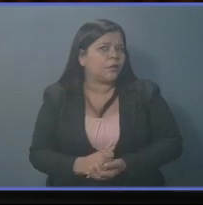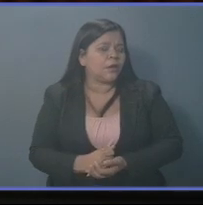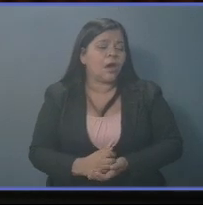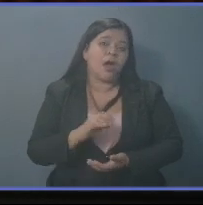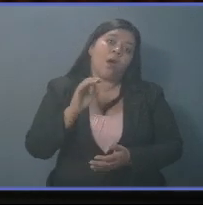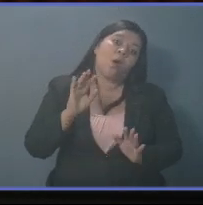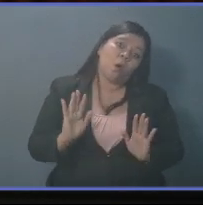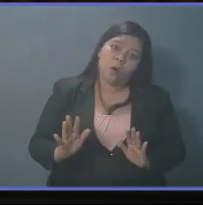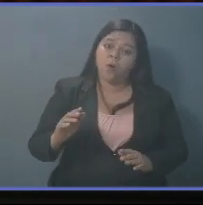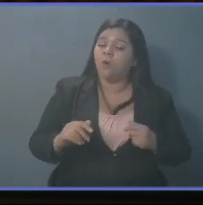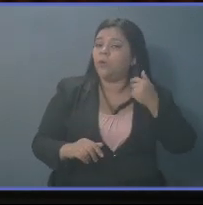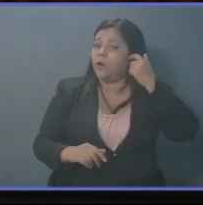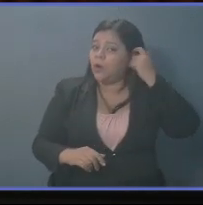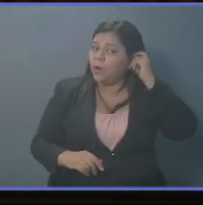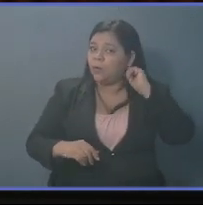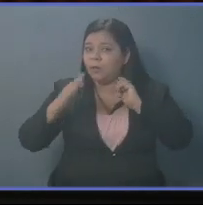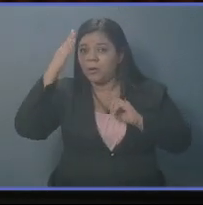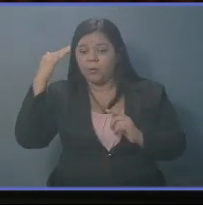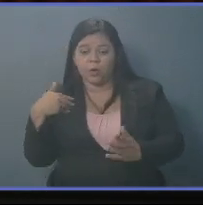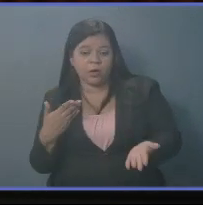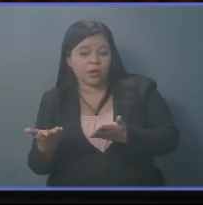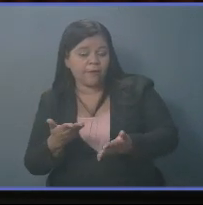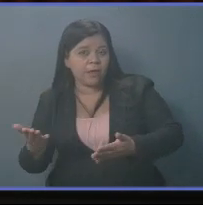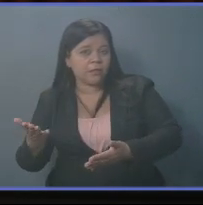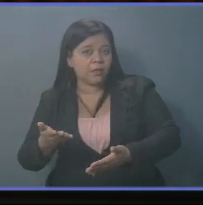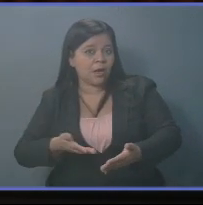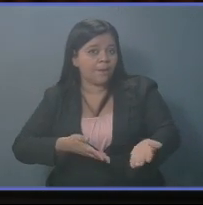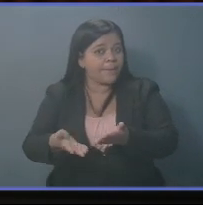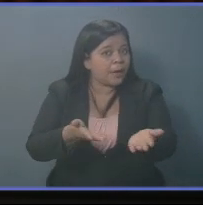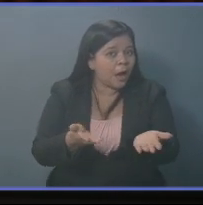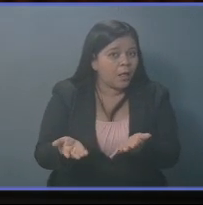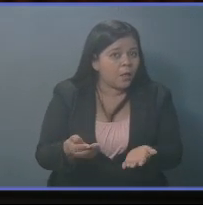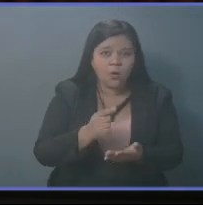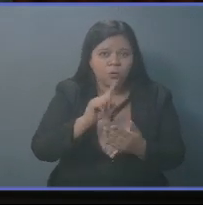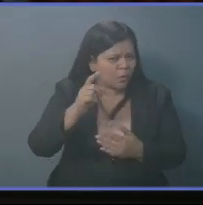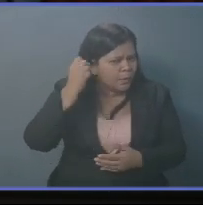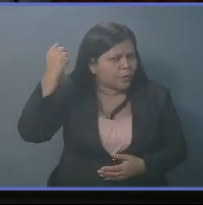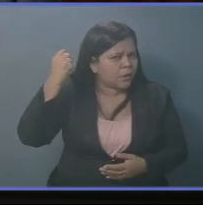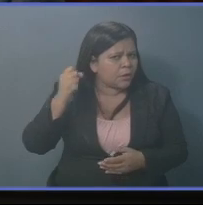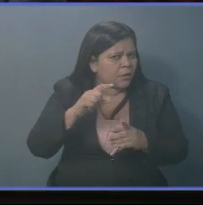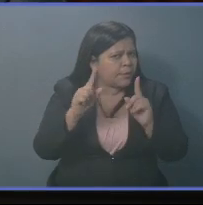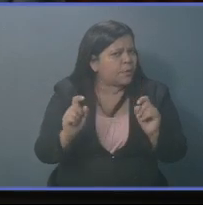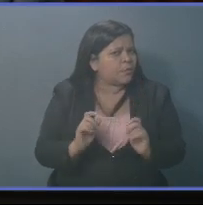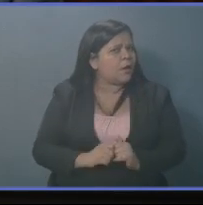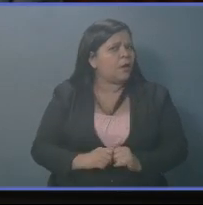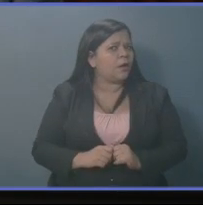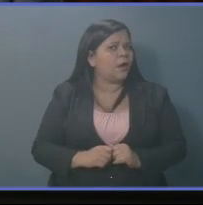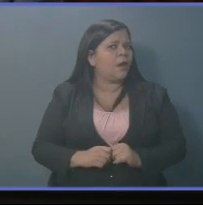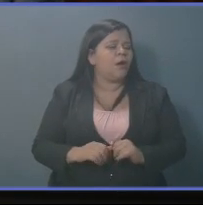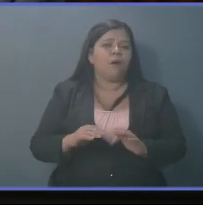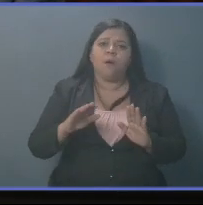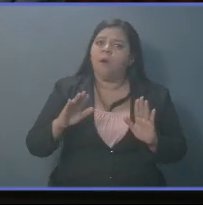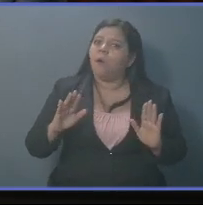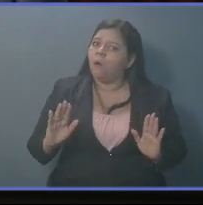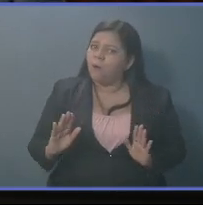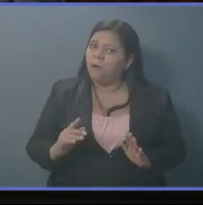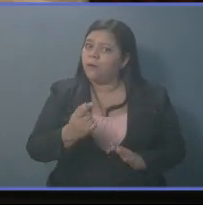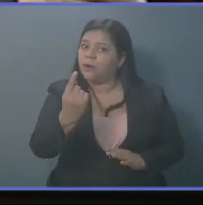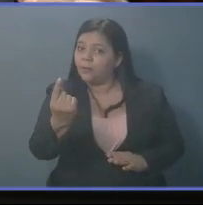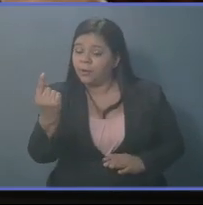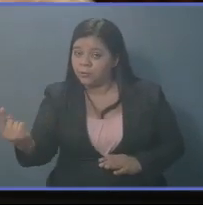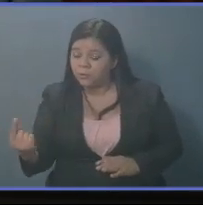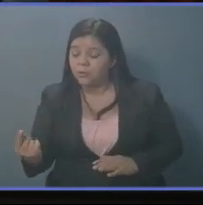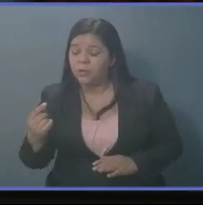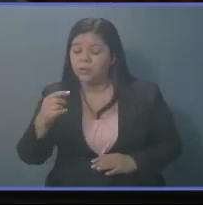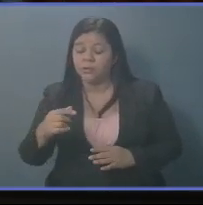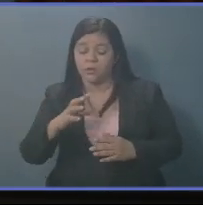señora y el señor que vende en el mercado no es importante. O sea, que el emprendedor y los miembros de